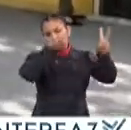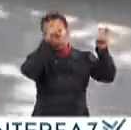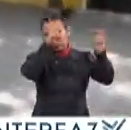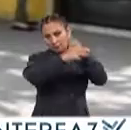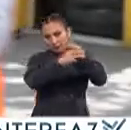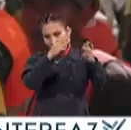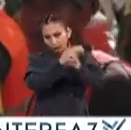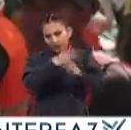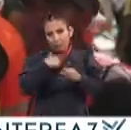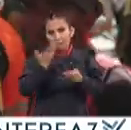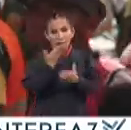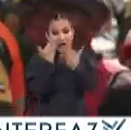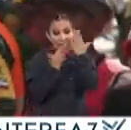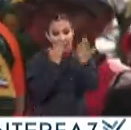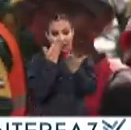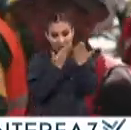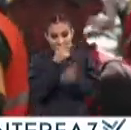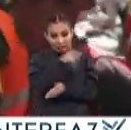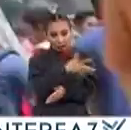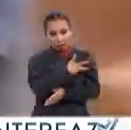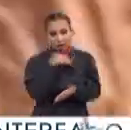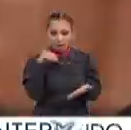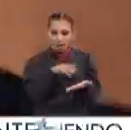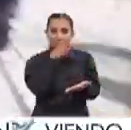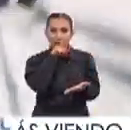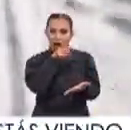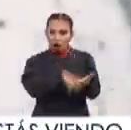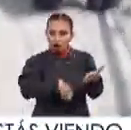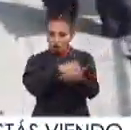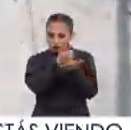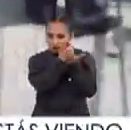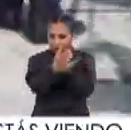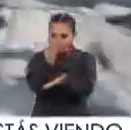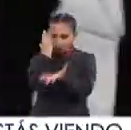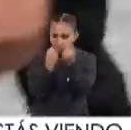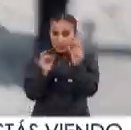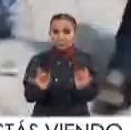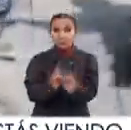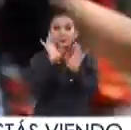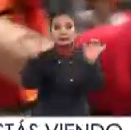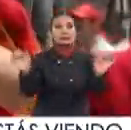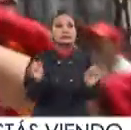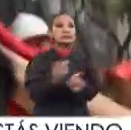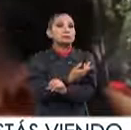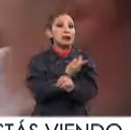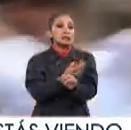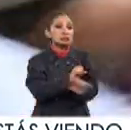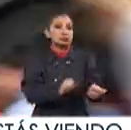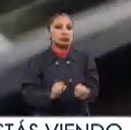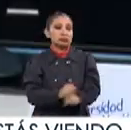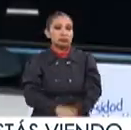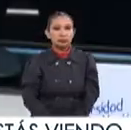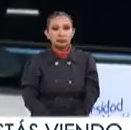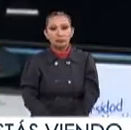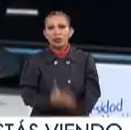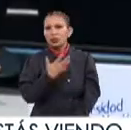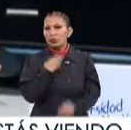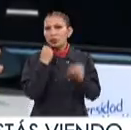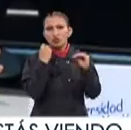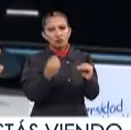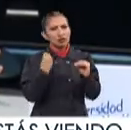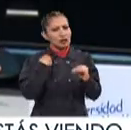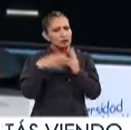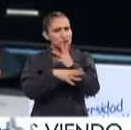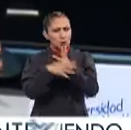curriculares para que sus estudiantes cuenten con mejores herramientas para reaccionar ante escenarios catastróficos Tenemos muchas